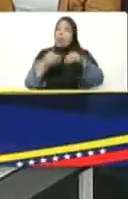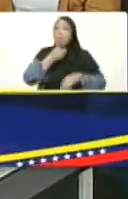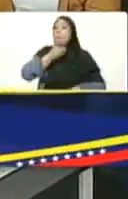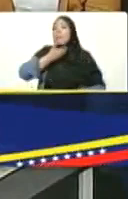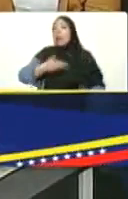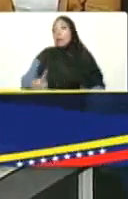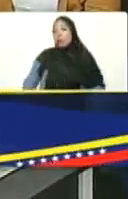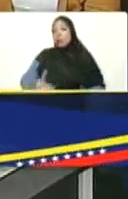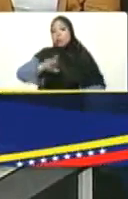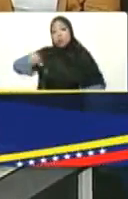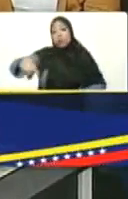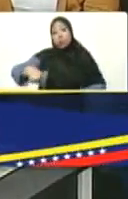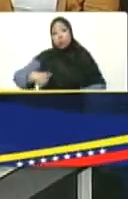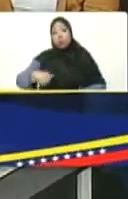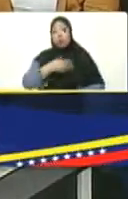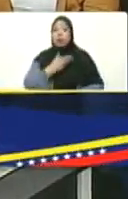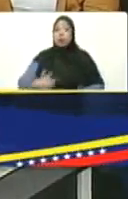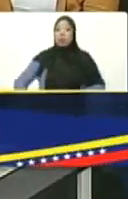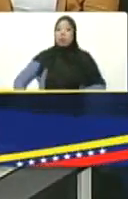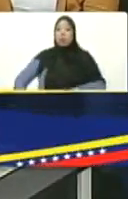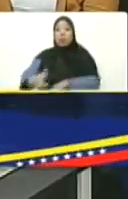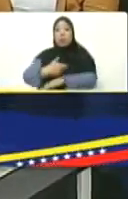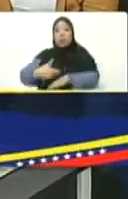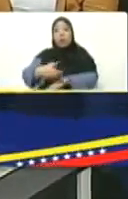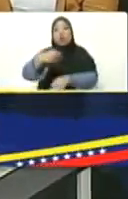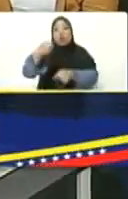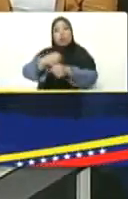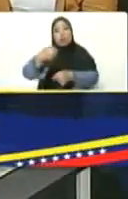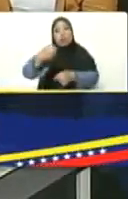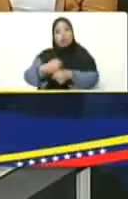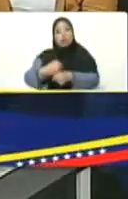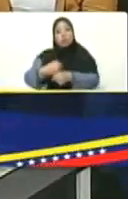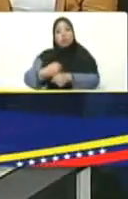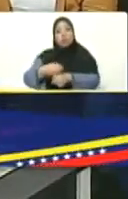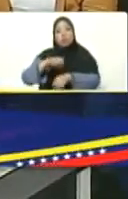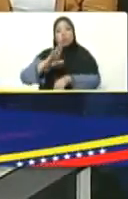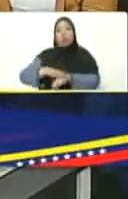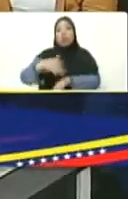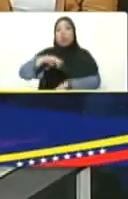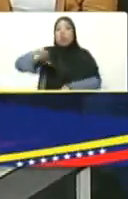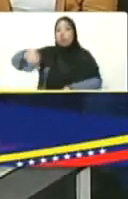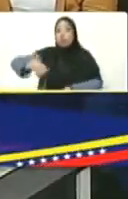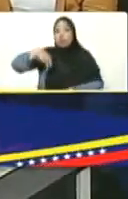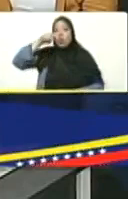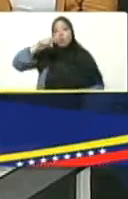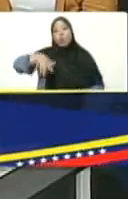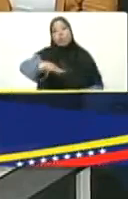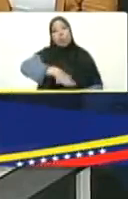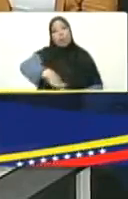tiempo y nosotros con usted, presidente, gobernando y trabajando para y por la gente, por nuestro pueblo.